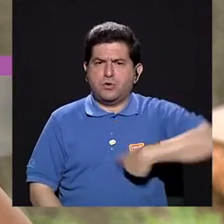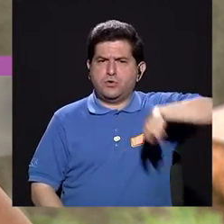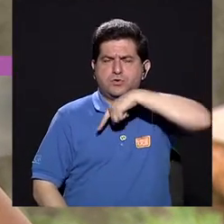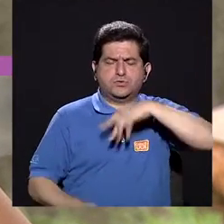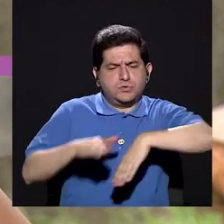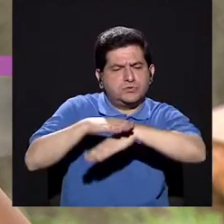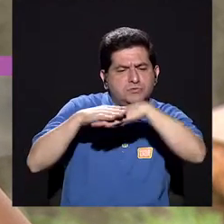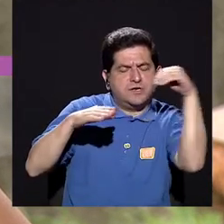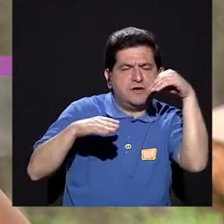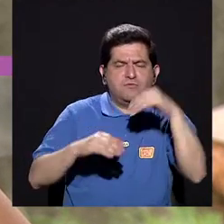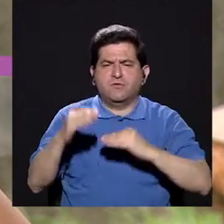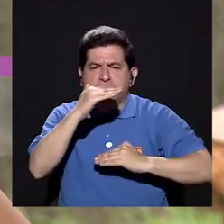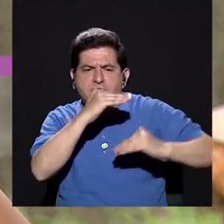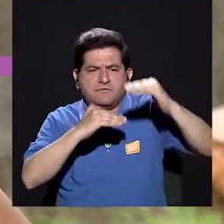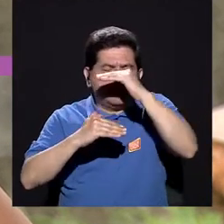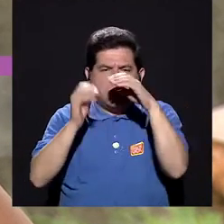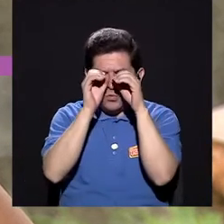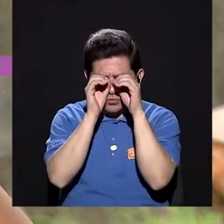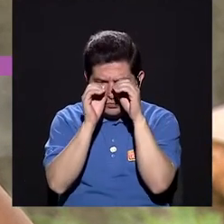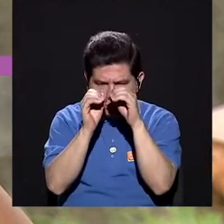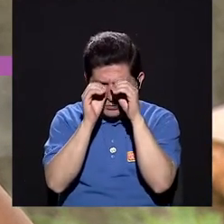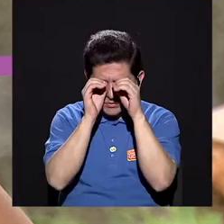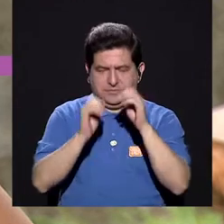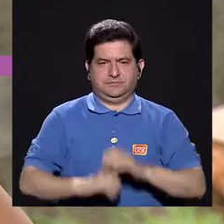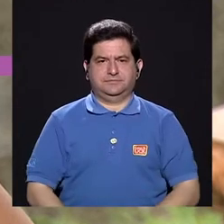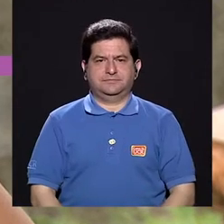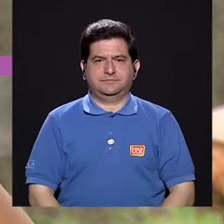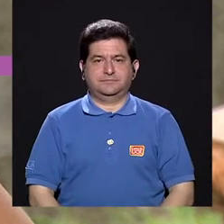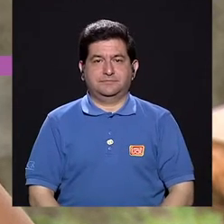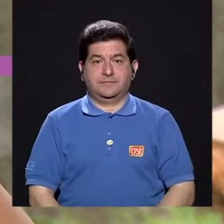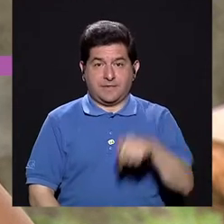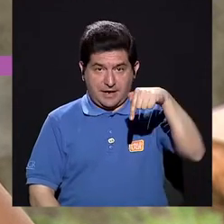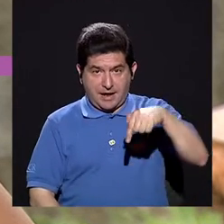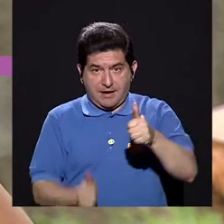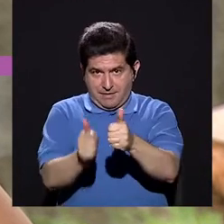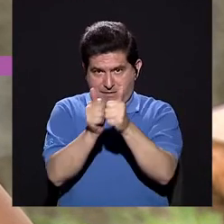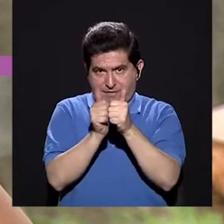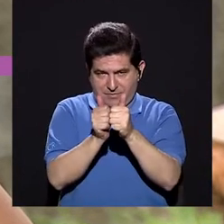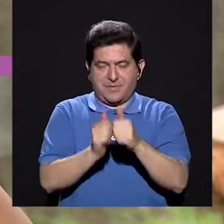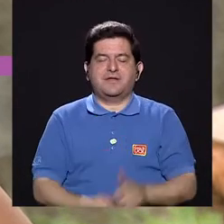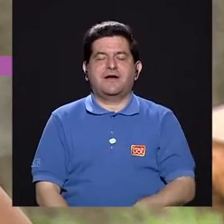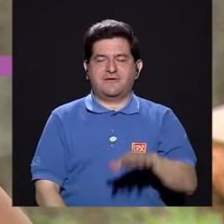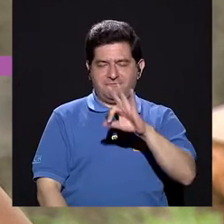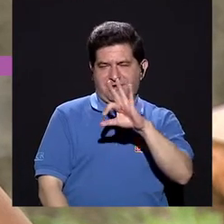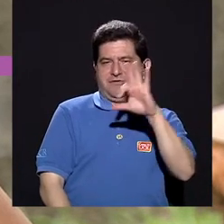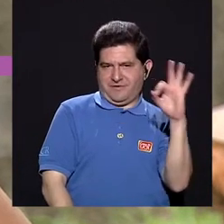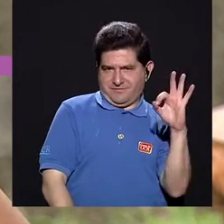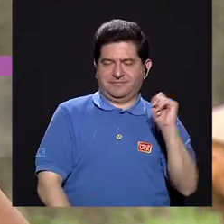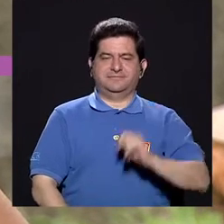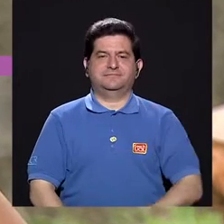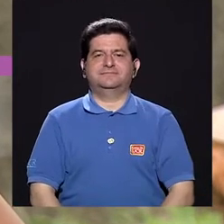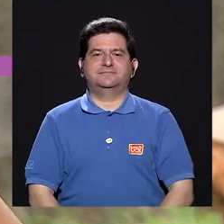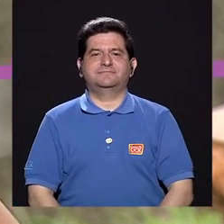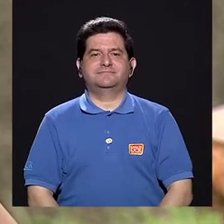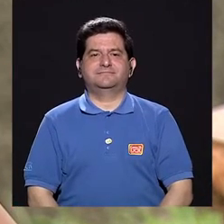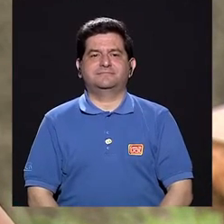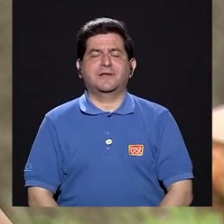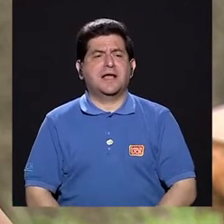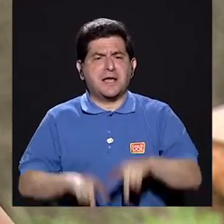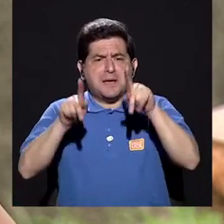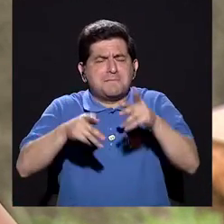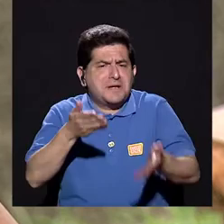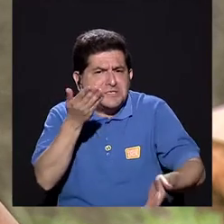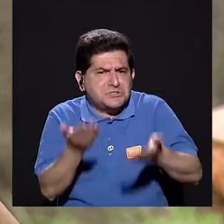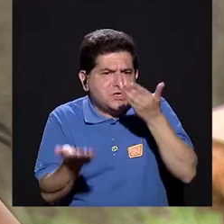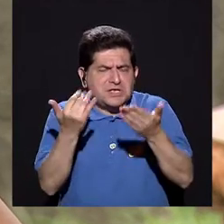nos encontramos en las afueras de la Facultad de Microbiología y le estará acompañando su servidora Fabiola Fernández. Bueno, a